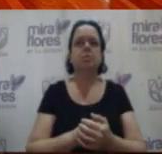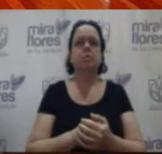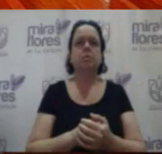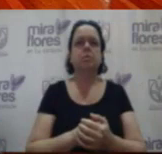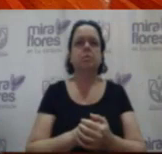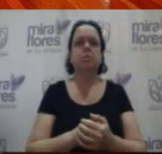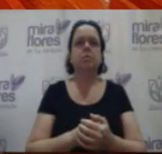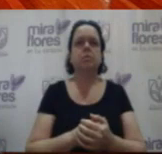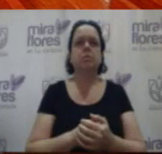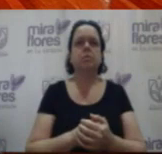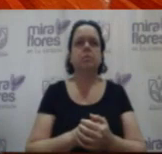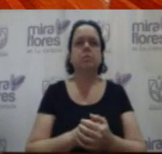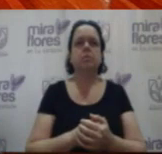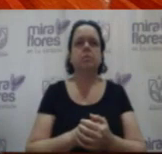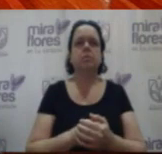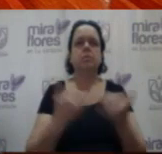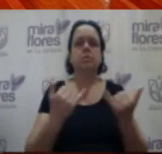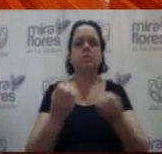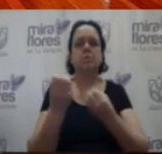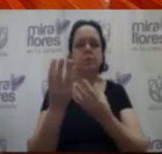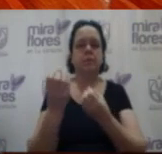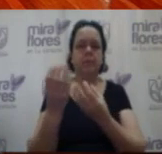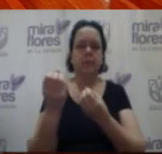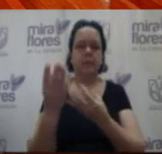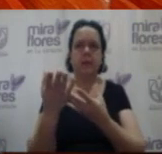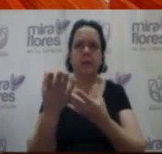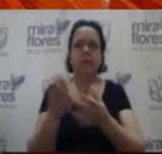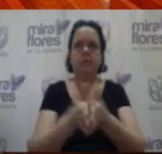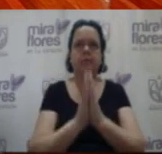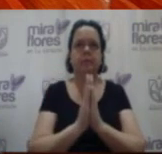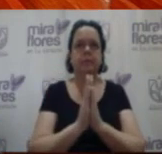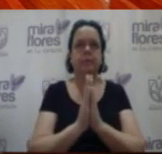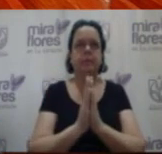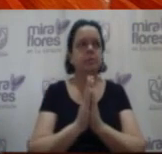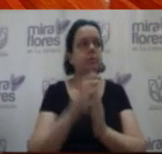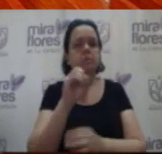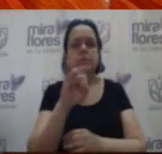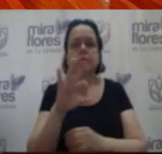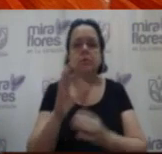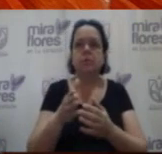pasamos a la sección informes y pedidos. ¿Algún informe?